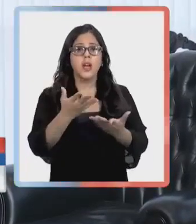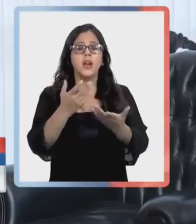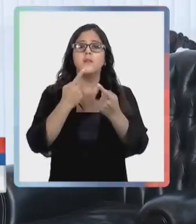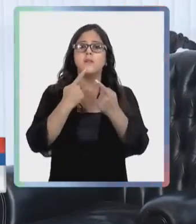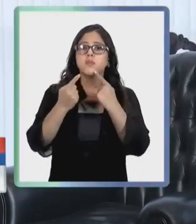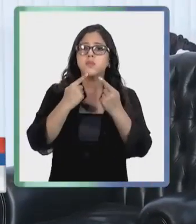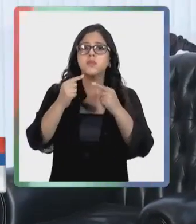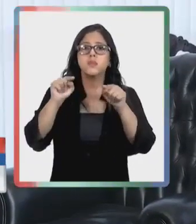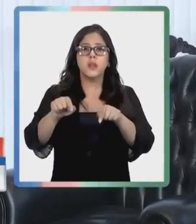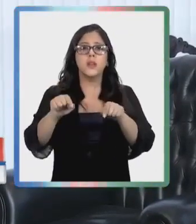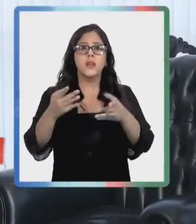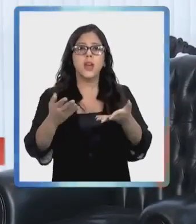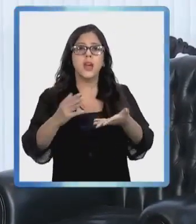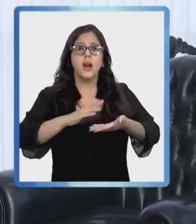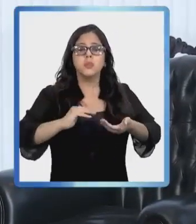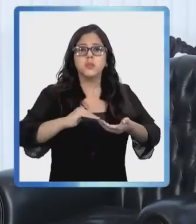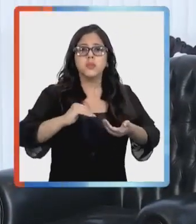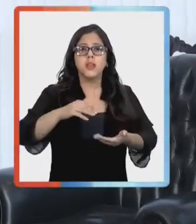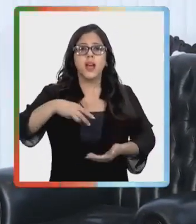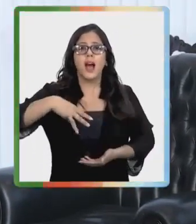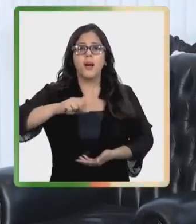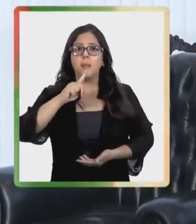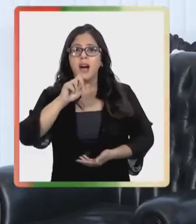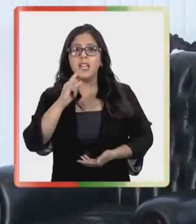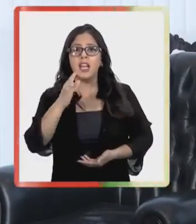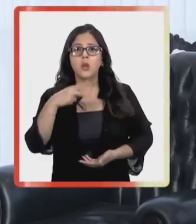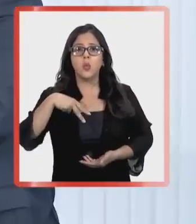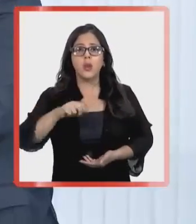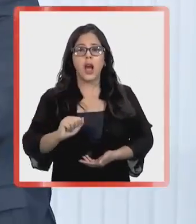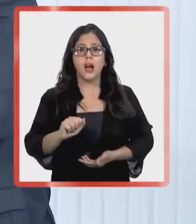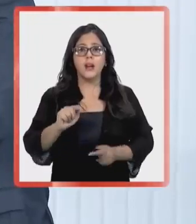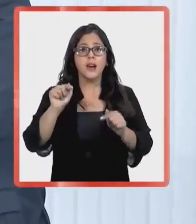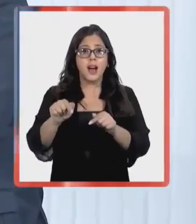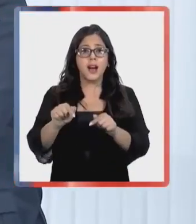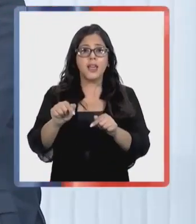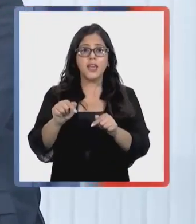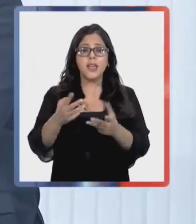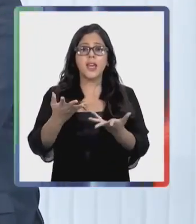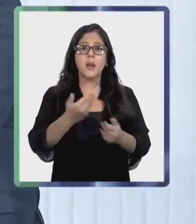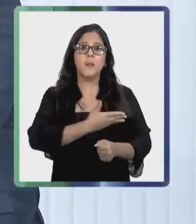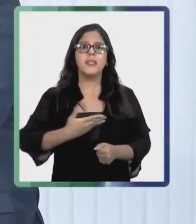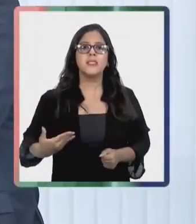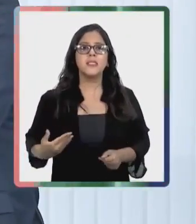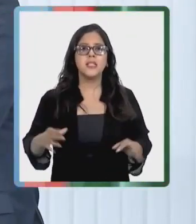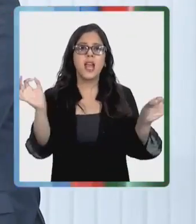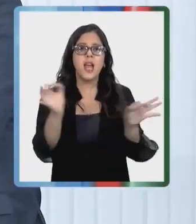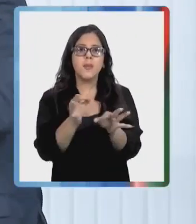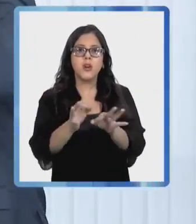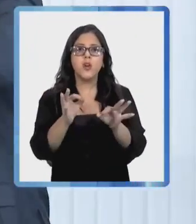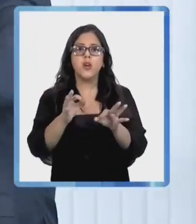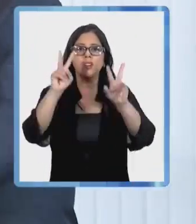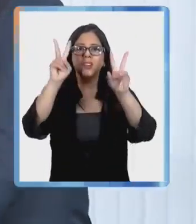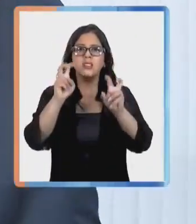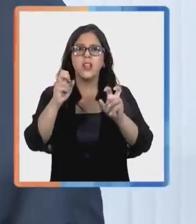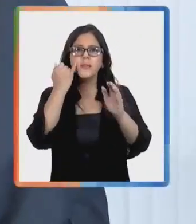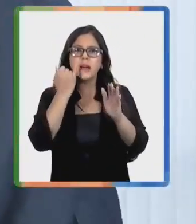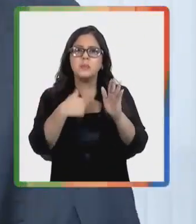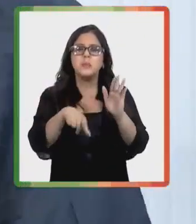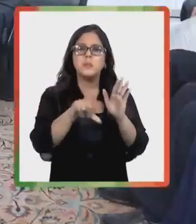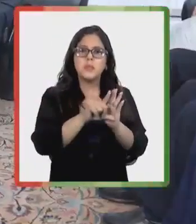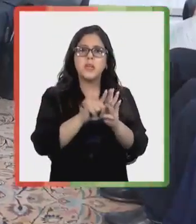consultado por el indulto otorgado al exfrentista Jorge Mateluna. En la ocasión, el mandatario precisó que hubo